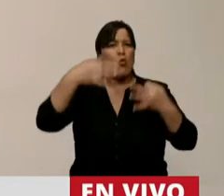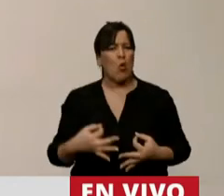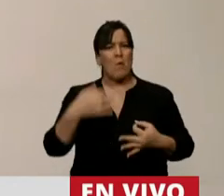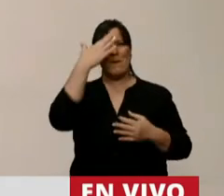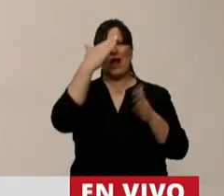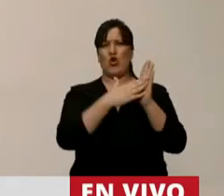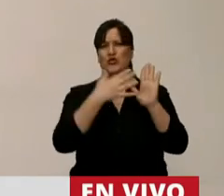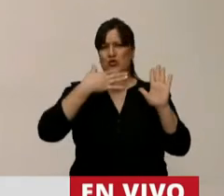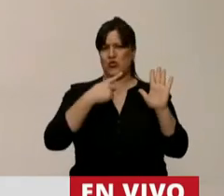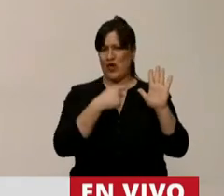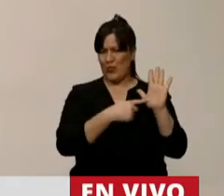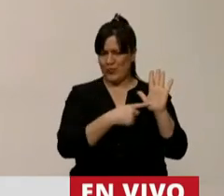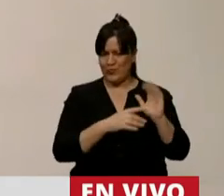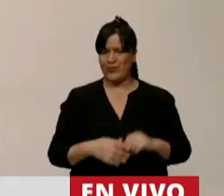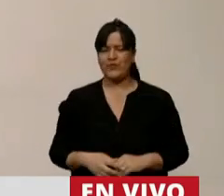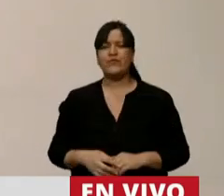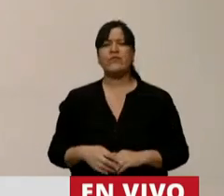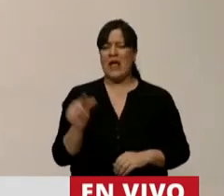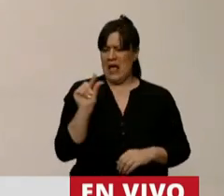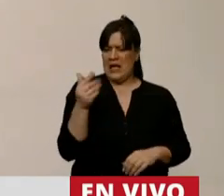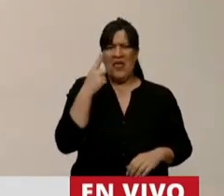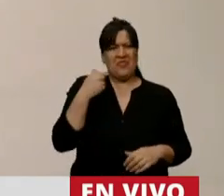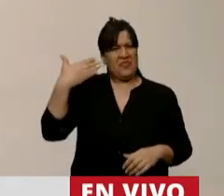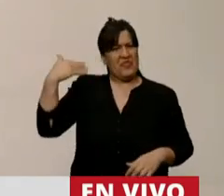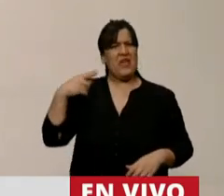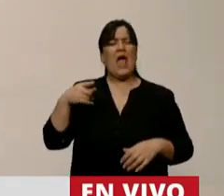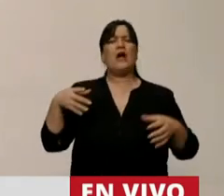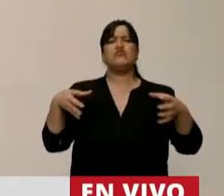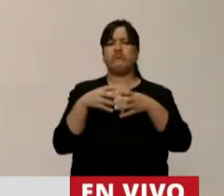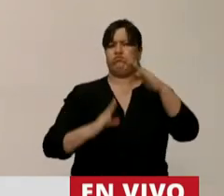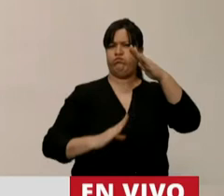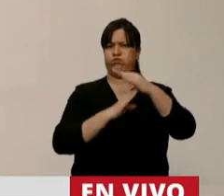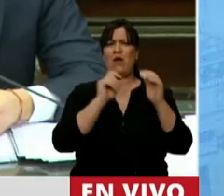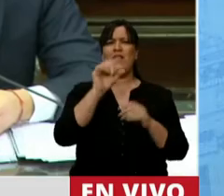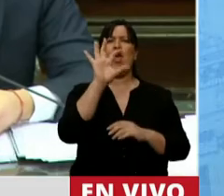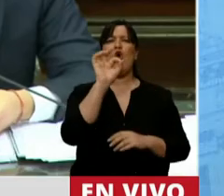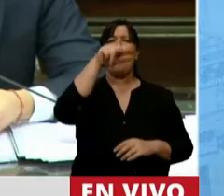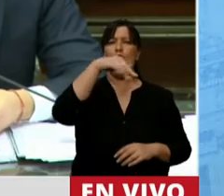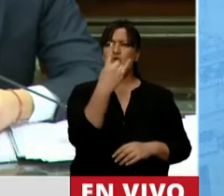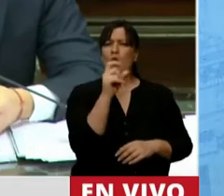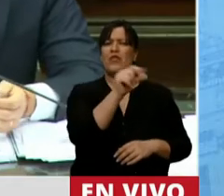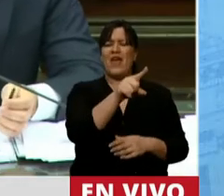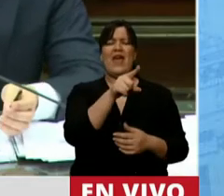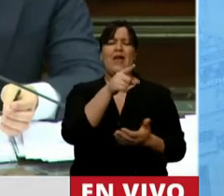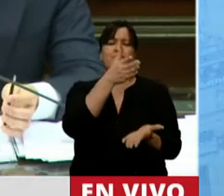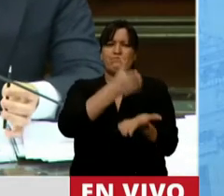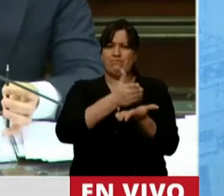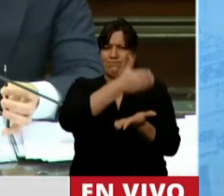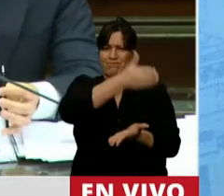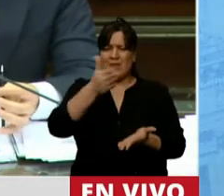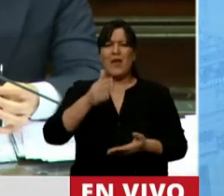constitucional. Señor Presidente, hace pocos días la Alta Comisionada de las Naciones Unidas para los Derechos Humanos, Michel Bachelet,